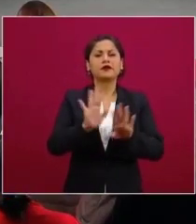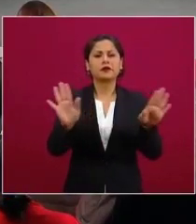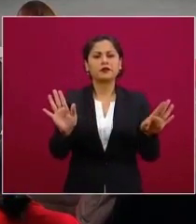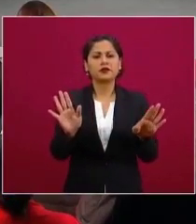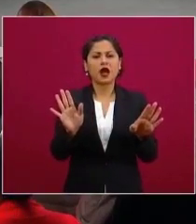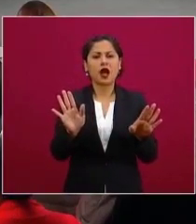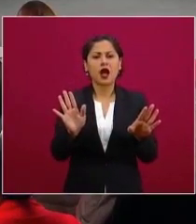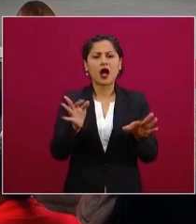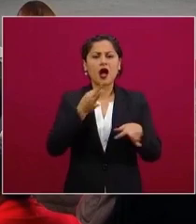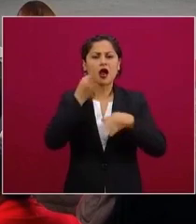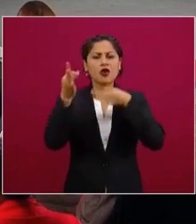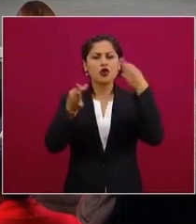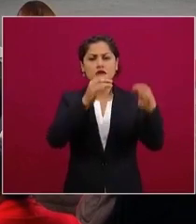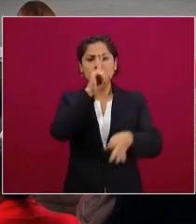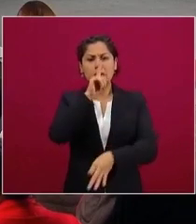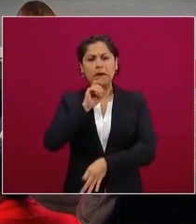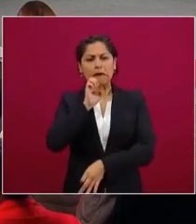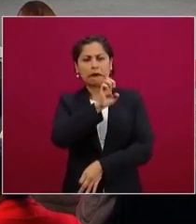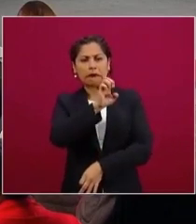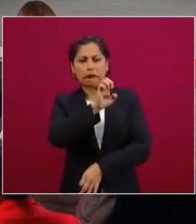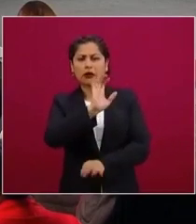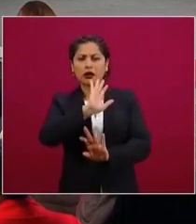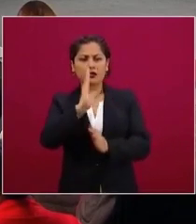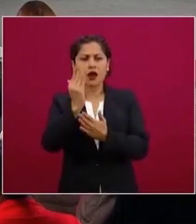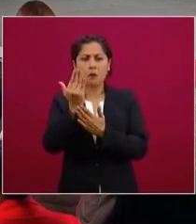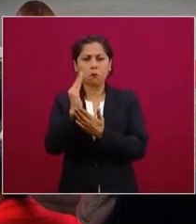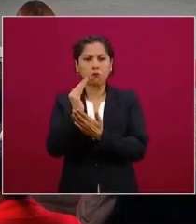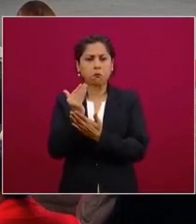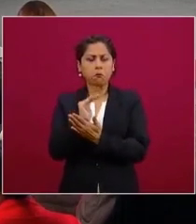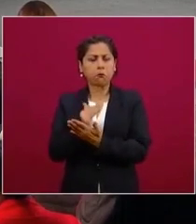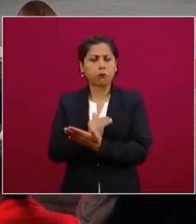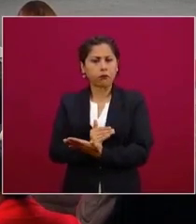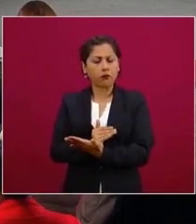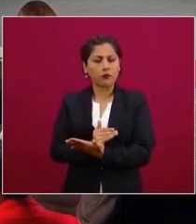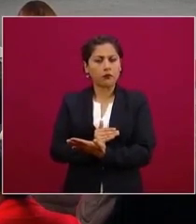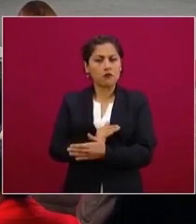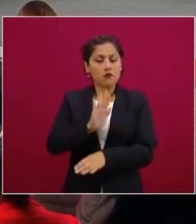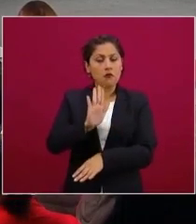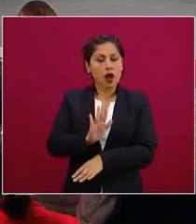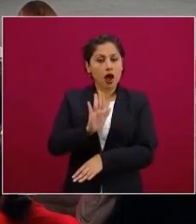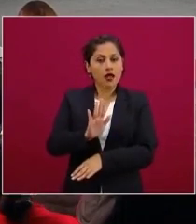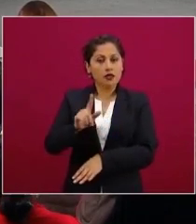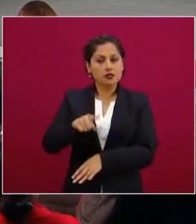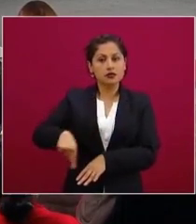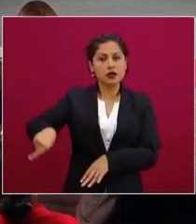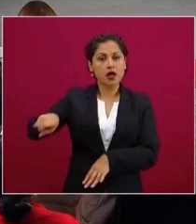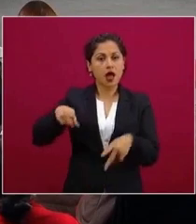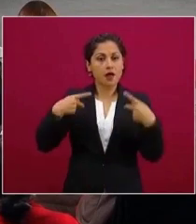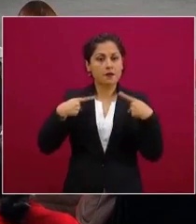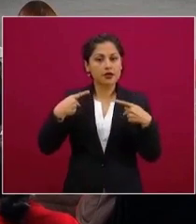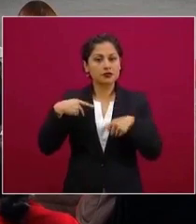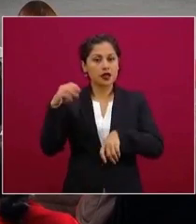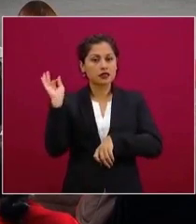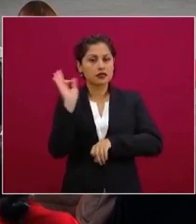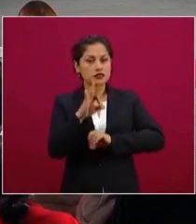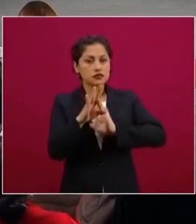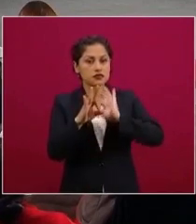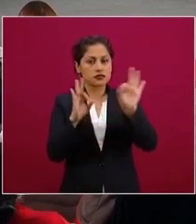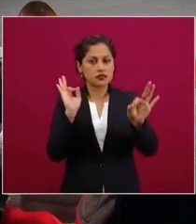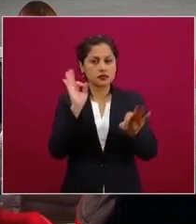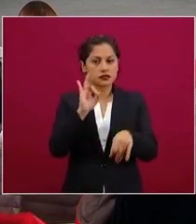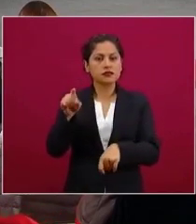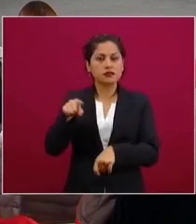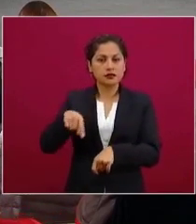circular y rodeado de moléculas. A mí me parecería que sería mucho más interesante una mañanera con esos personajes.